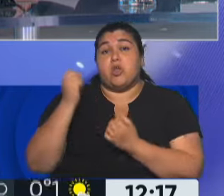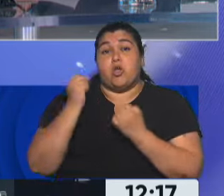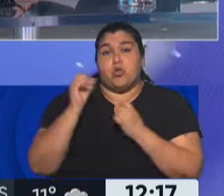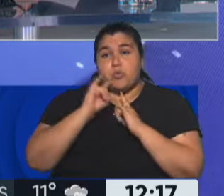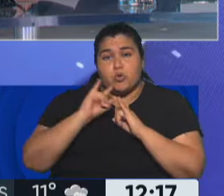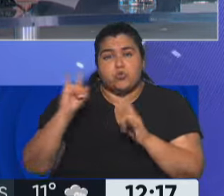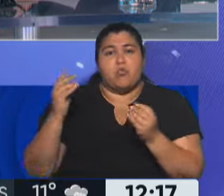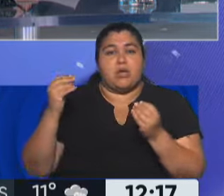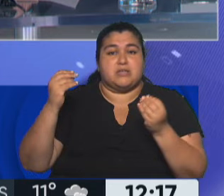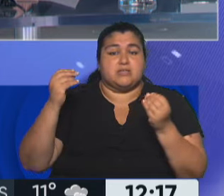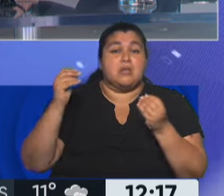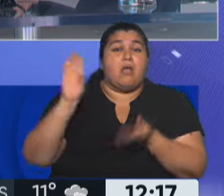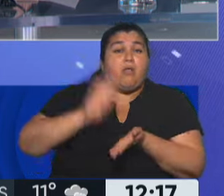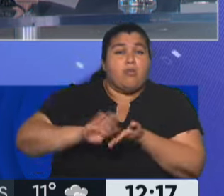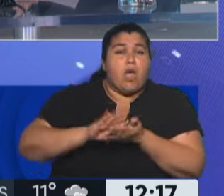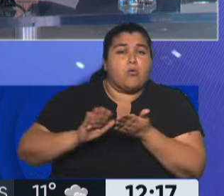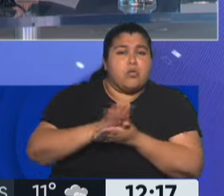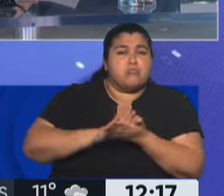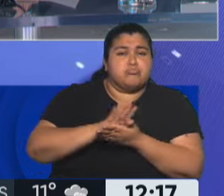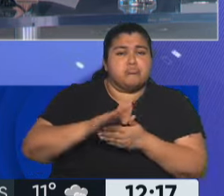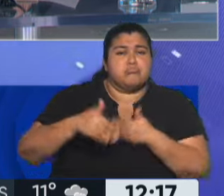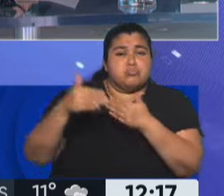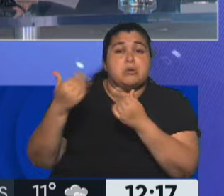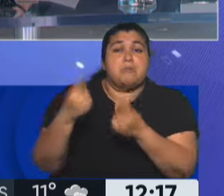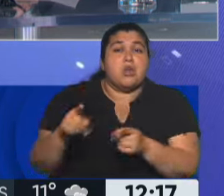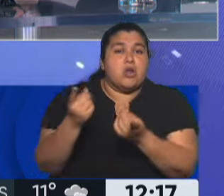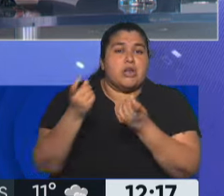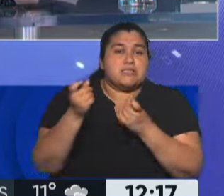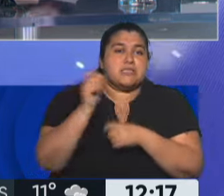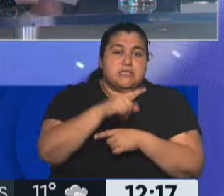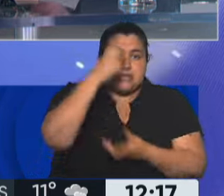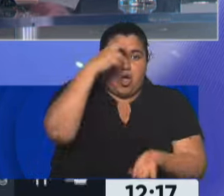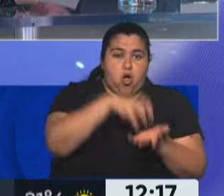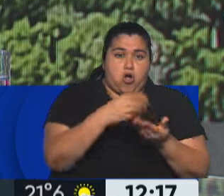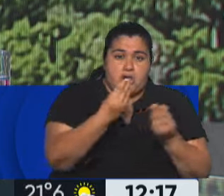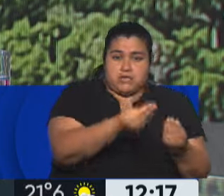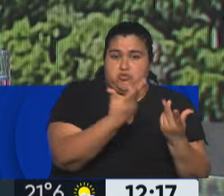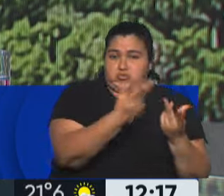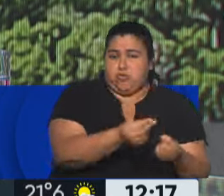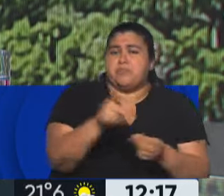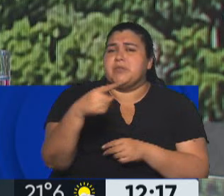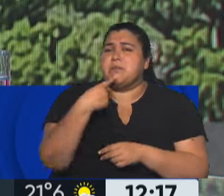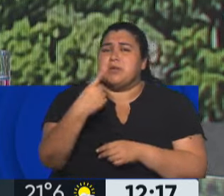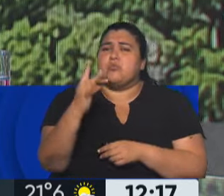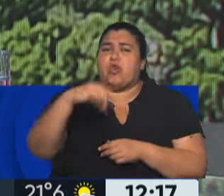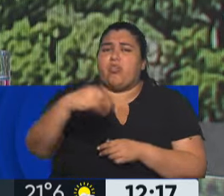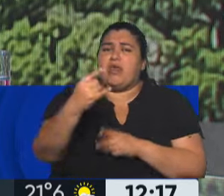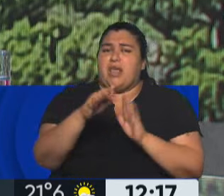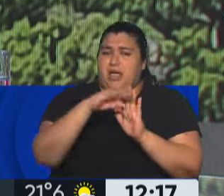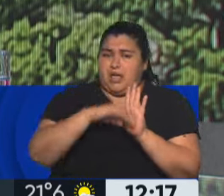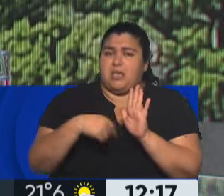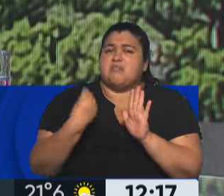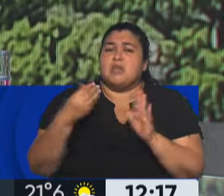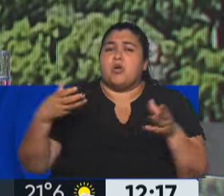reestructuraciones de deuda sin pasar por el Congreso Nacional. Fer, nos podemos quedar en los decretos de necesidad y urgencia. ¿Qué es lo que